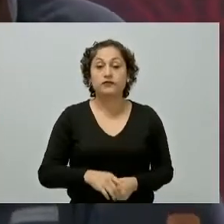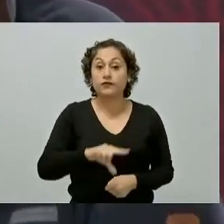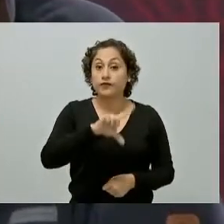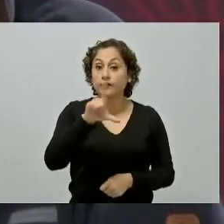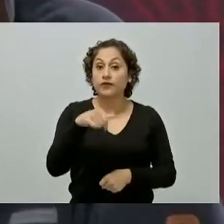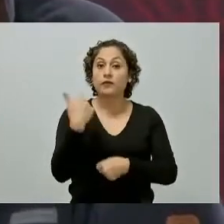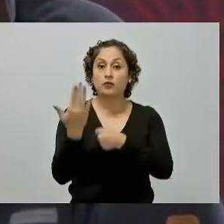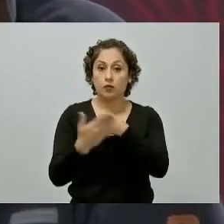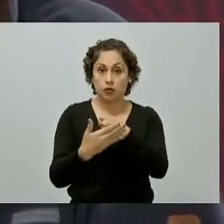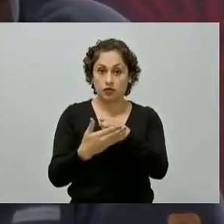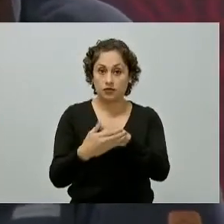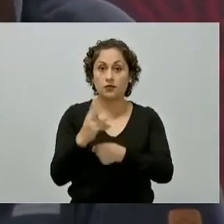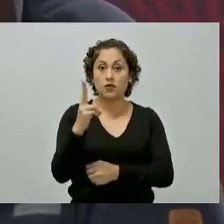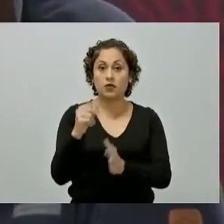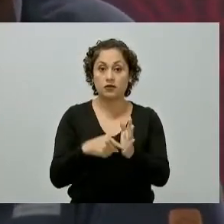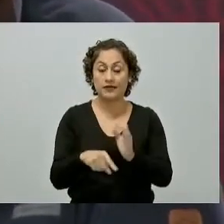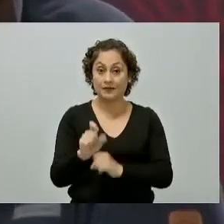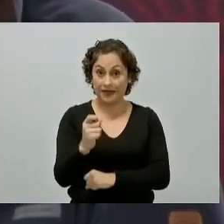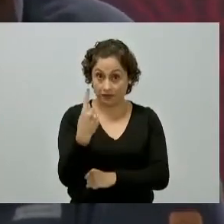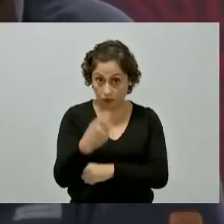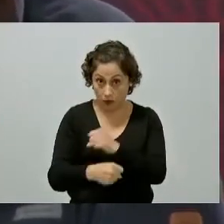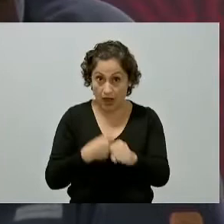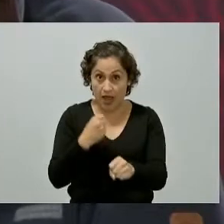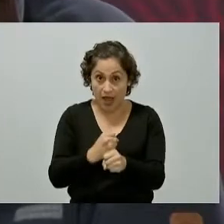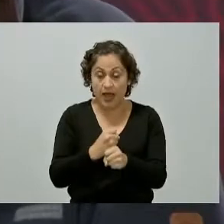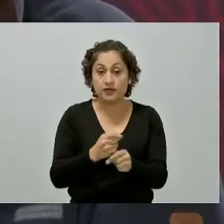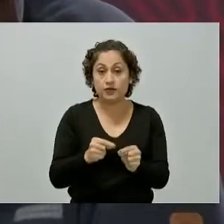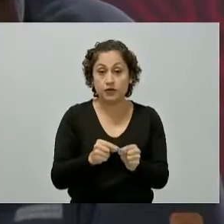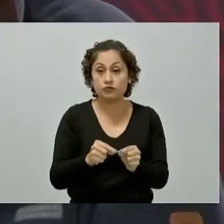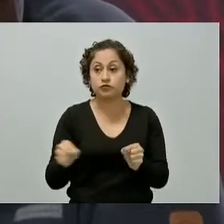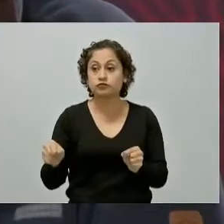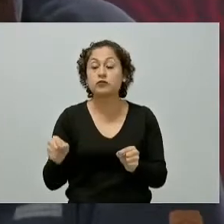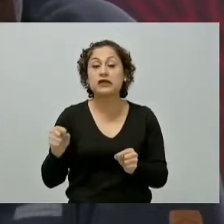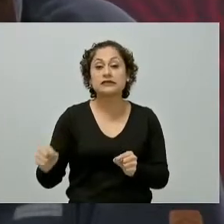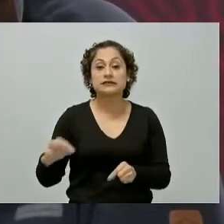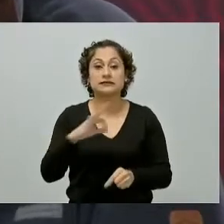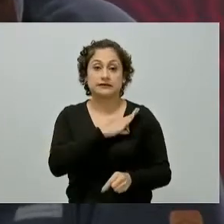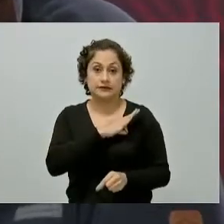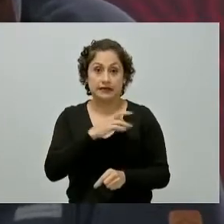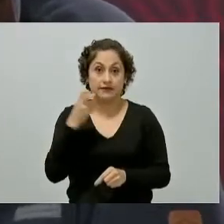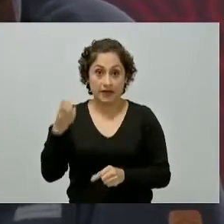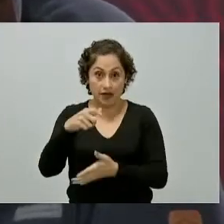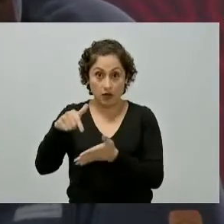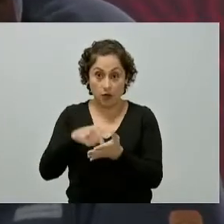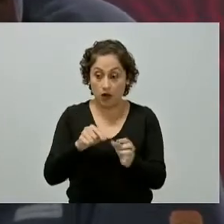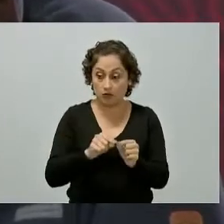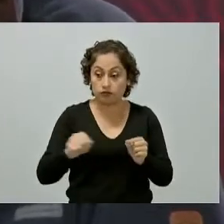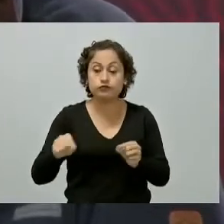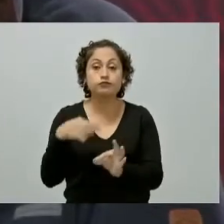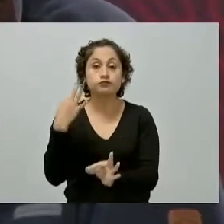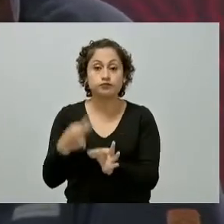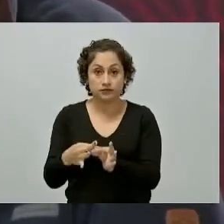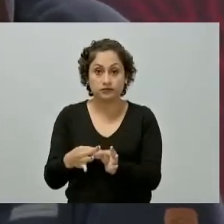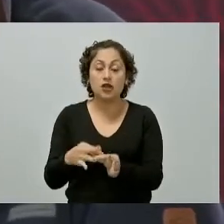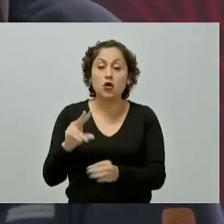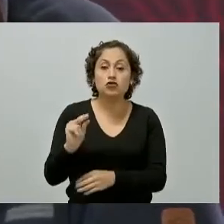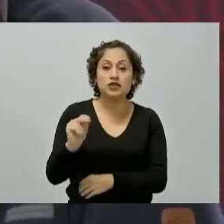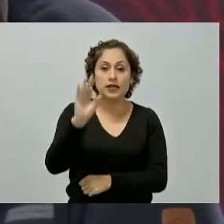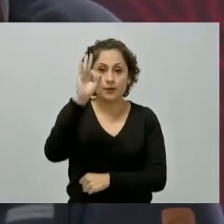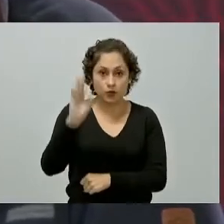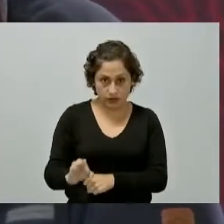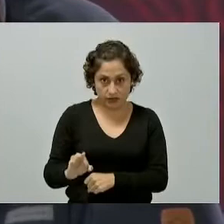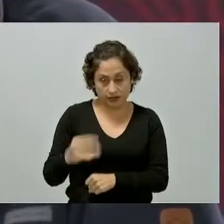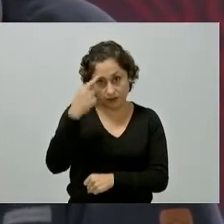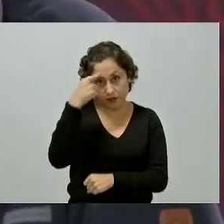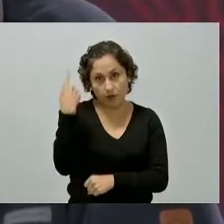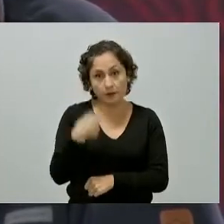que entra en 2021 quedará terminada la obra civil a Santa Fe y se alcanzará el 80% de avance en la